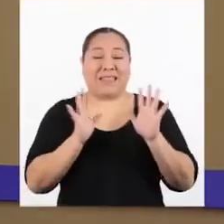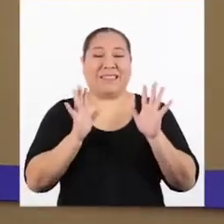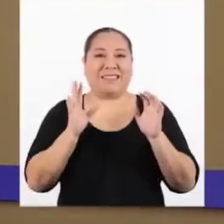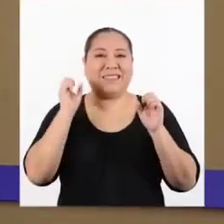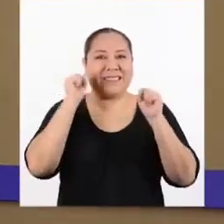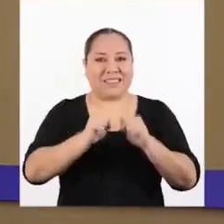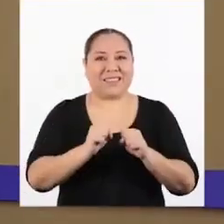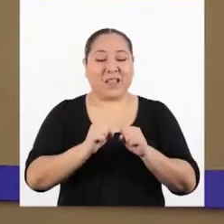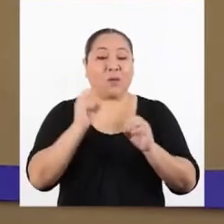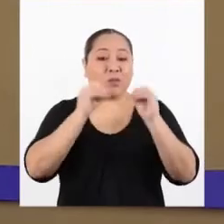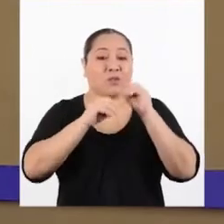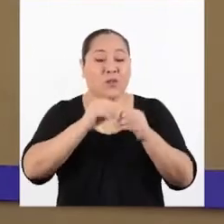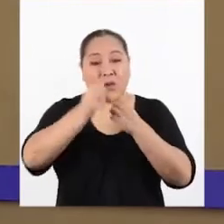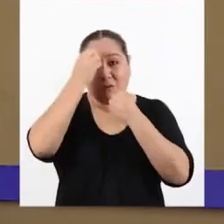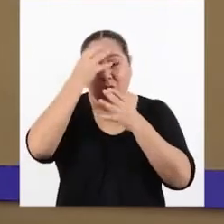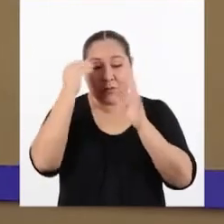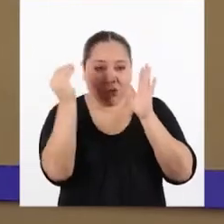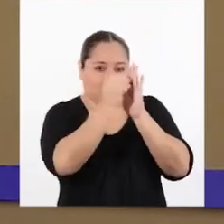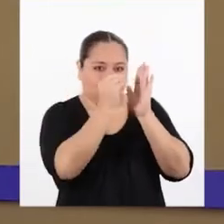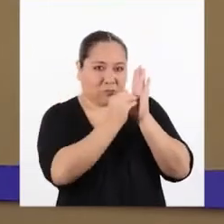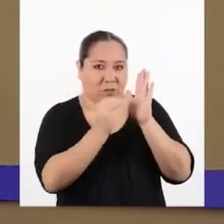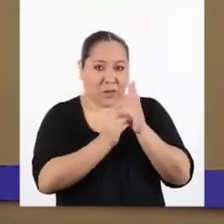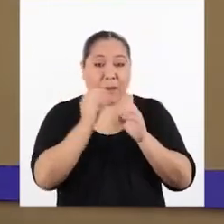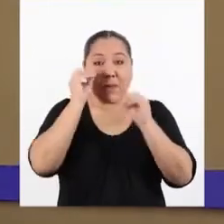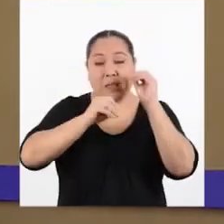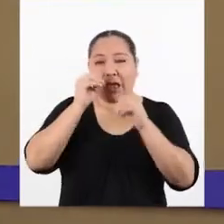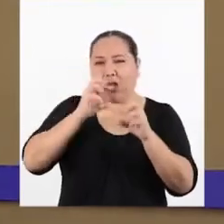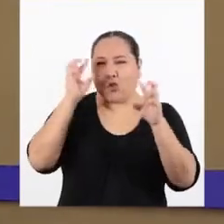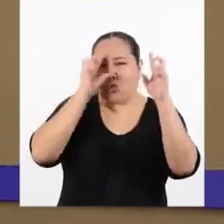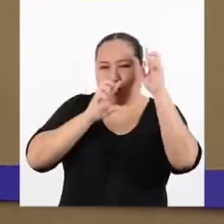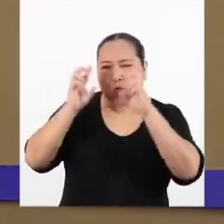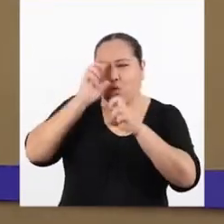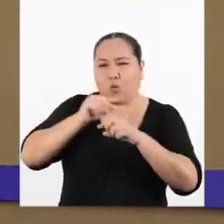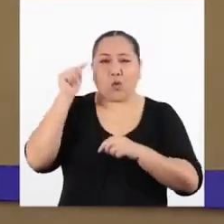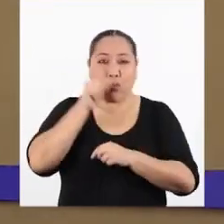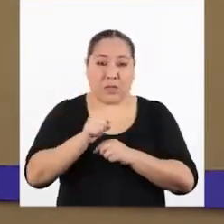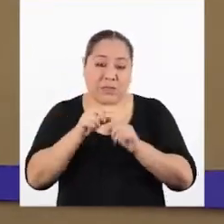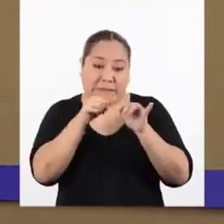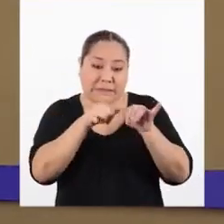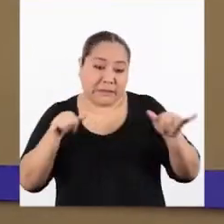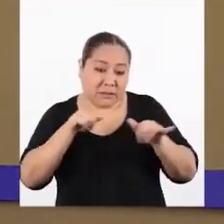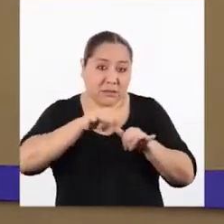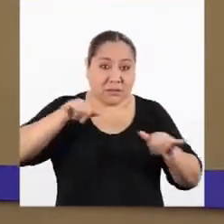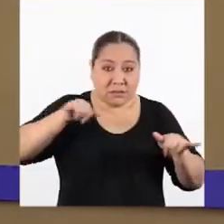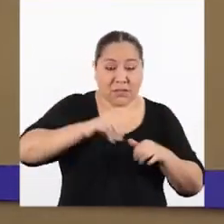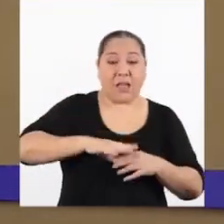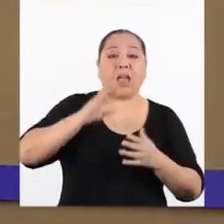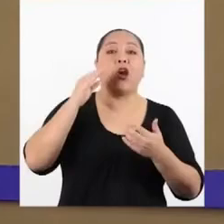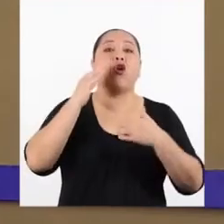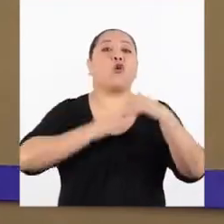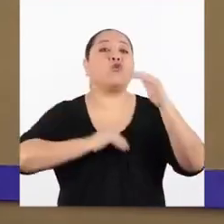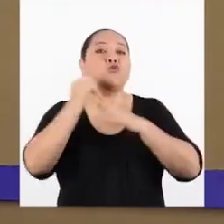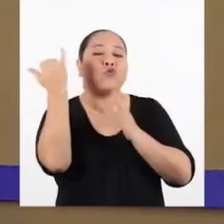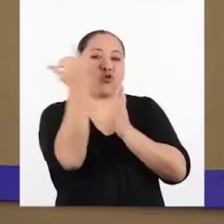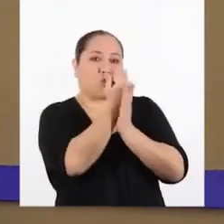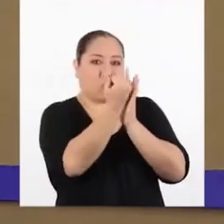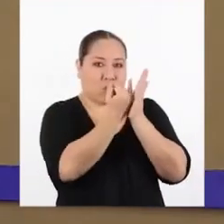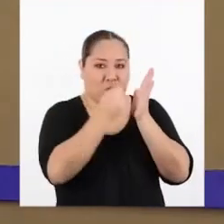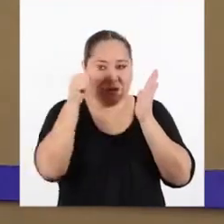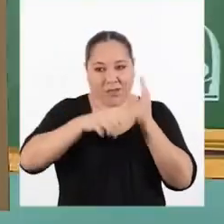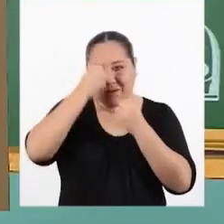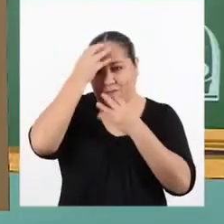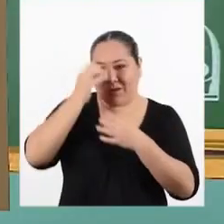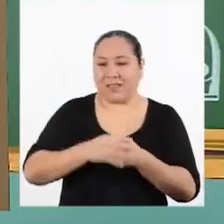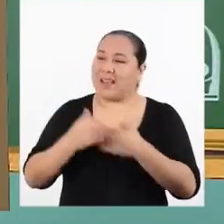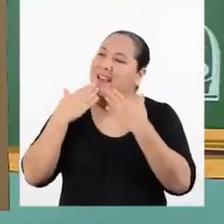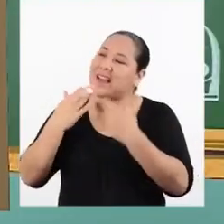Registramos los datos considerando la incertidumbre del instrumento de medición y construimos la gráfica de esos datos.